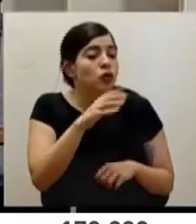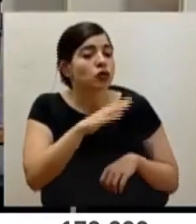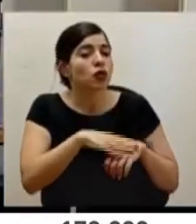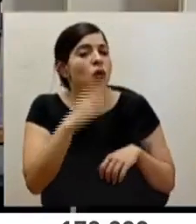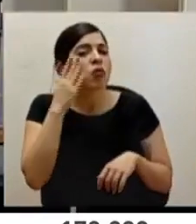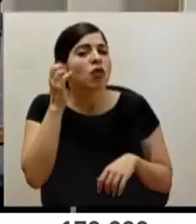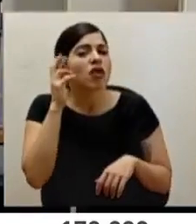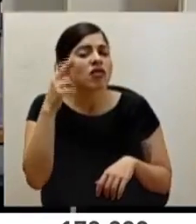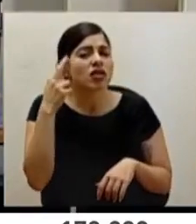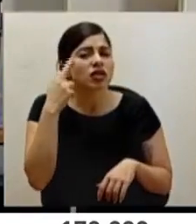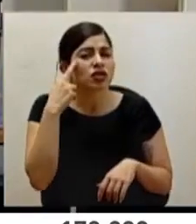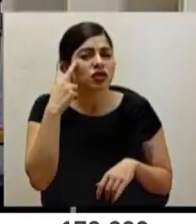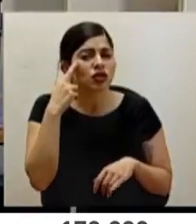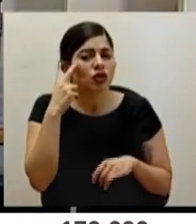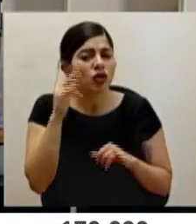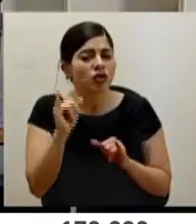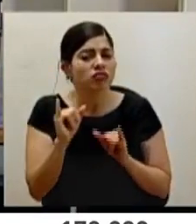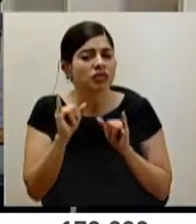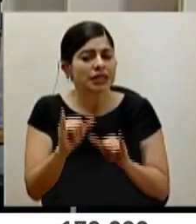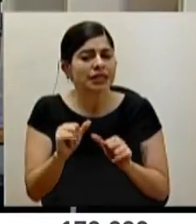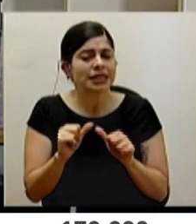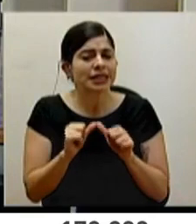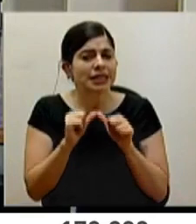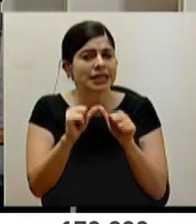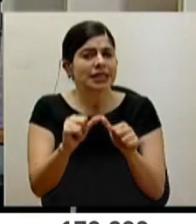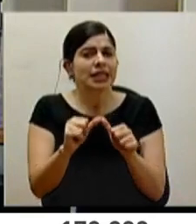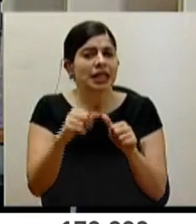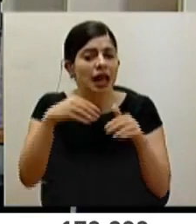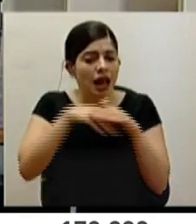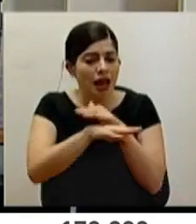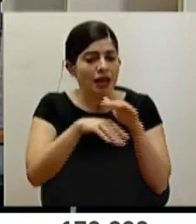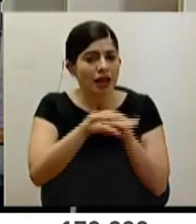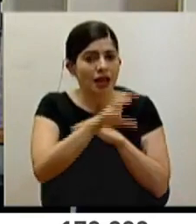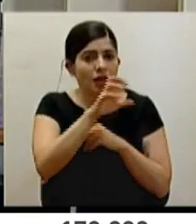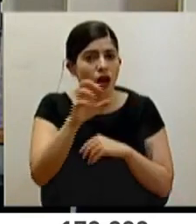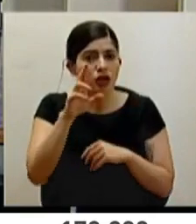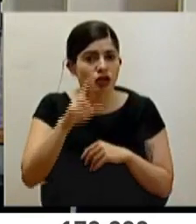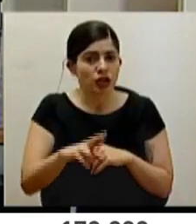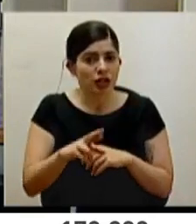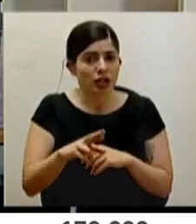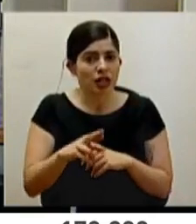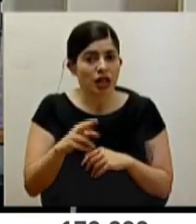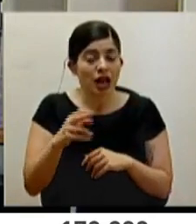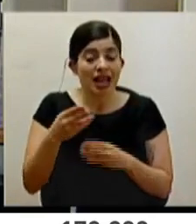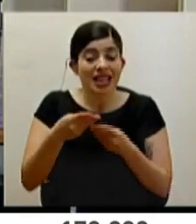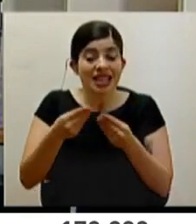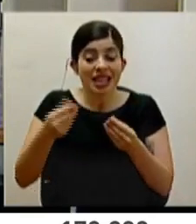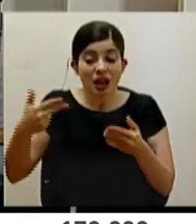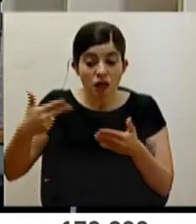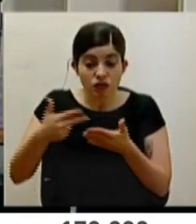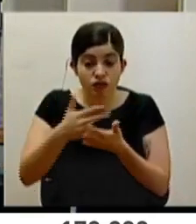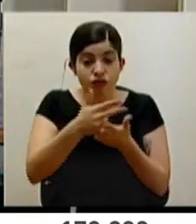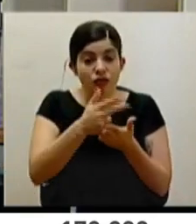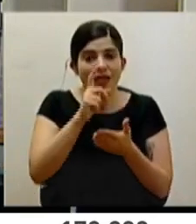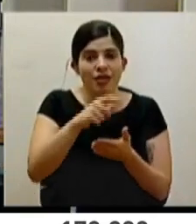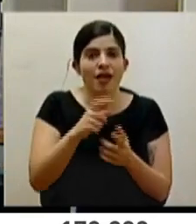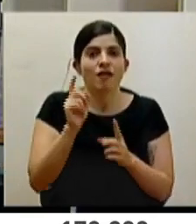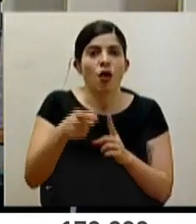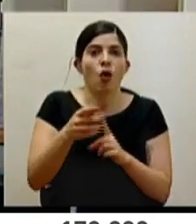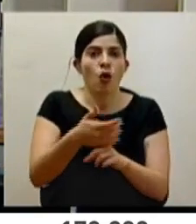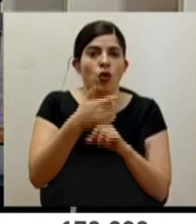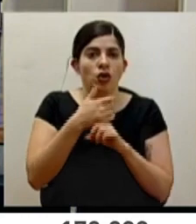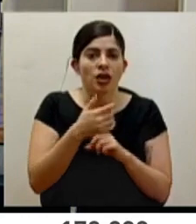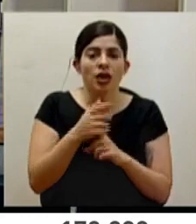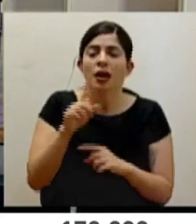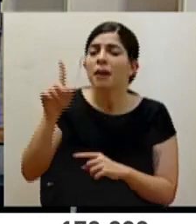El mantenimiento del ingreso costarricense es con orden sanitaria por fronteras terrestres. O porque es diferente